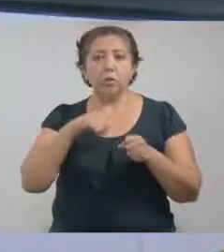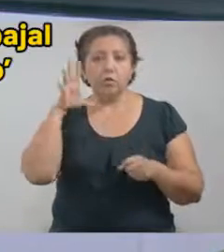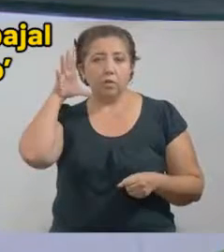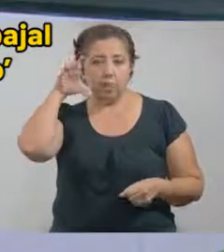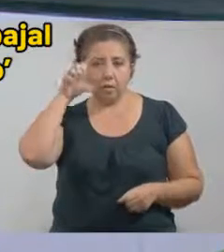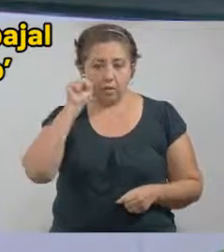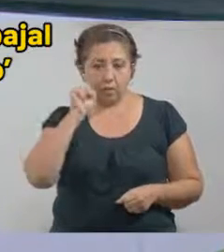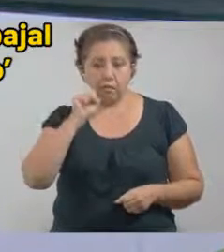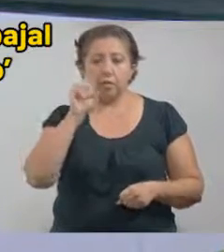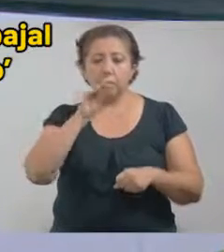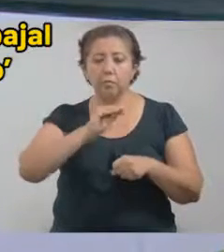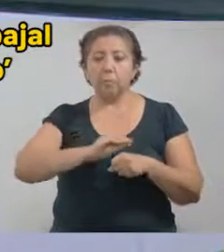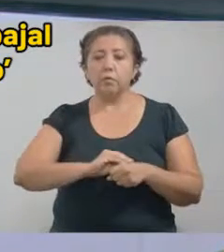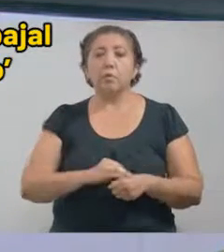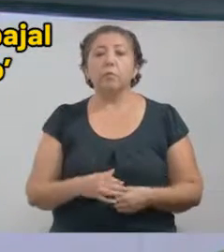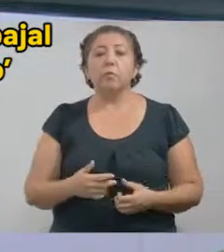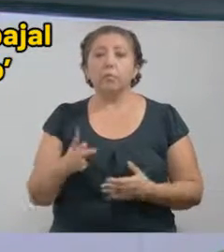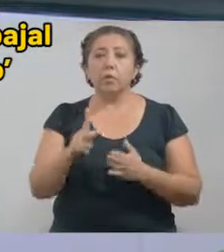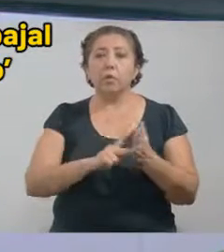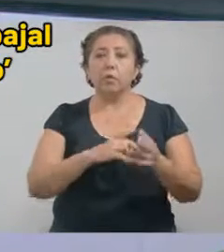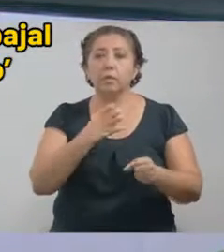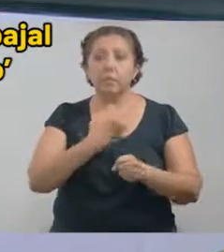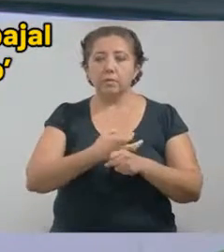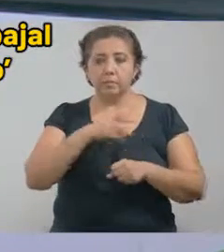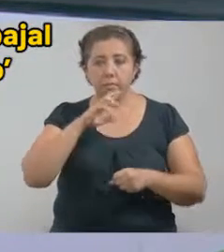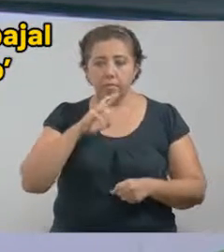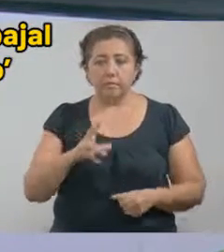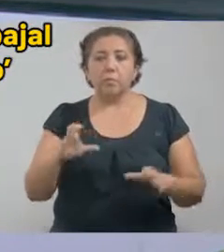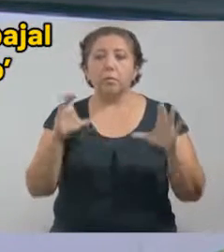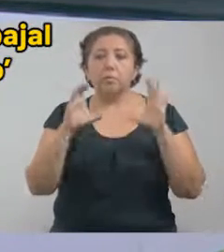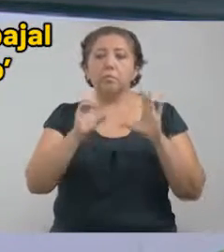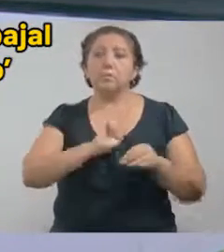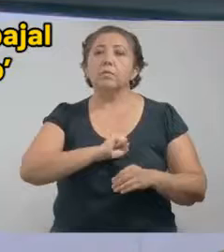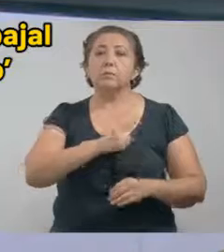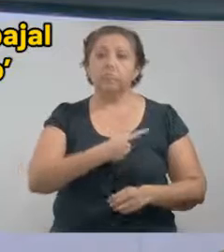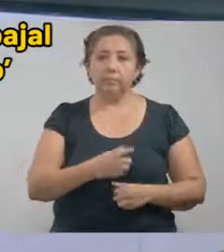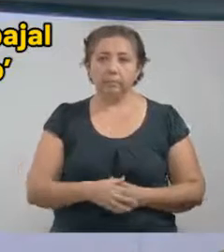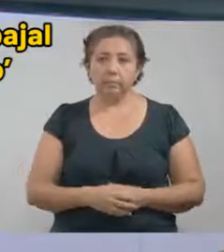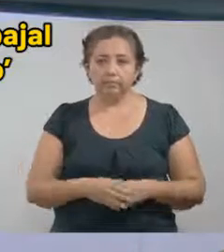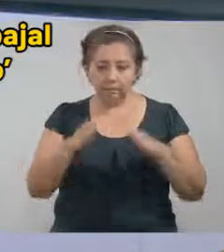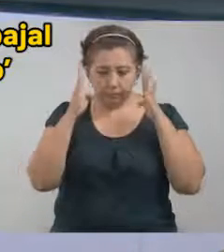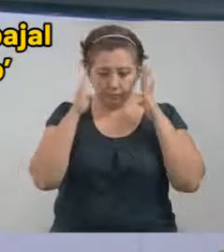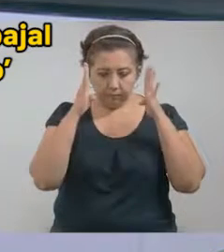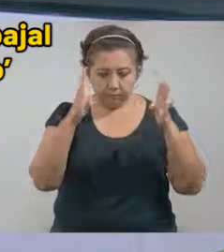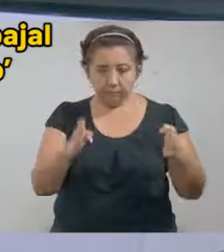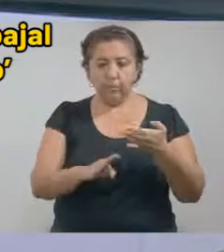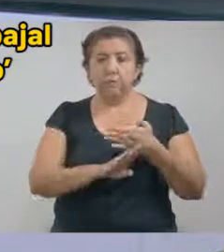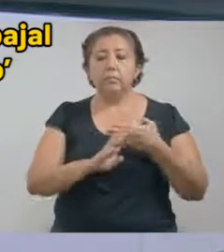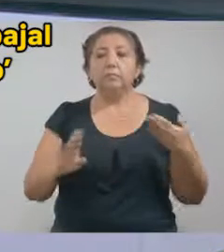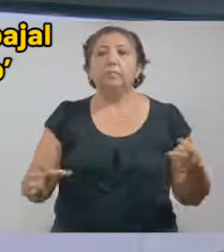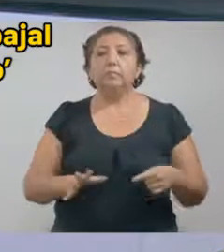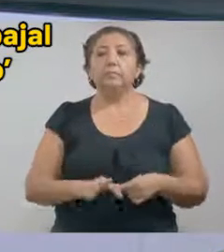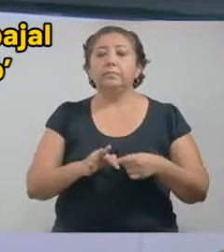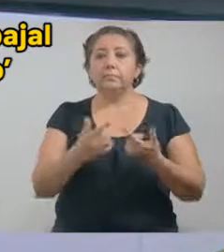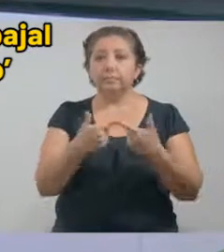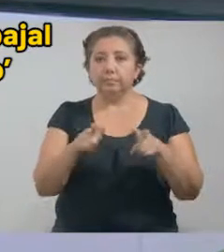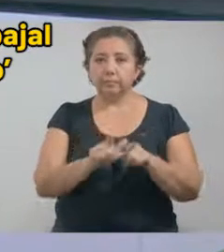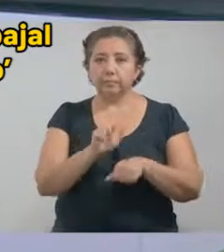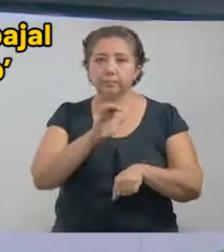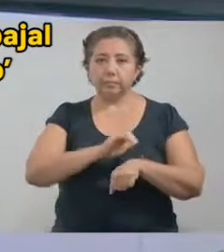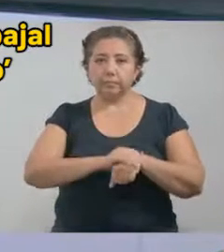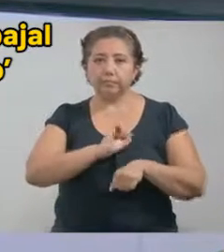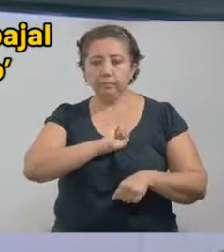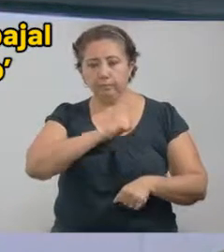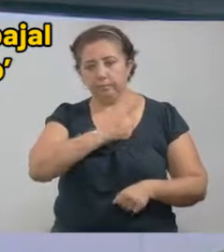naranja. Se ha puesto en marcha un programa estatal de reforzamiento a la protección de la salud, focalizando la prevención con la presencia de brigadas de